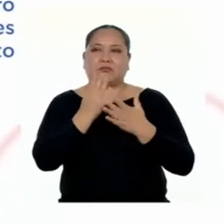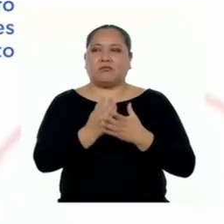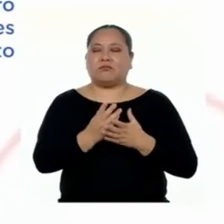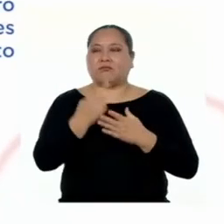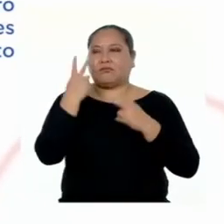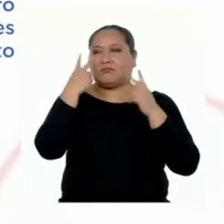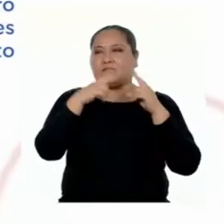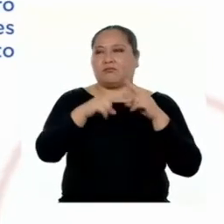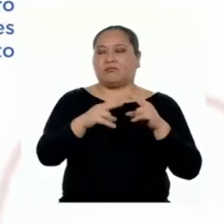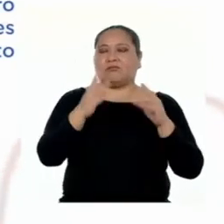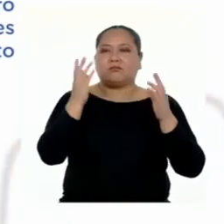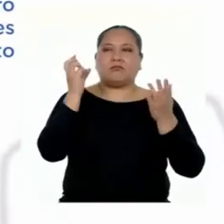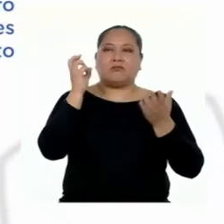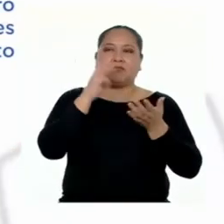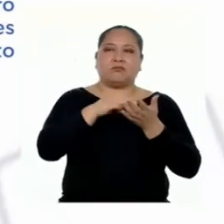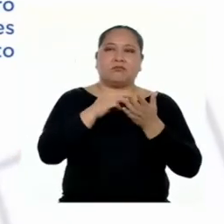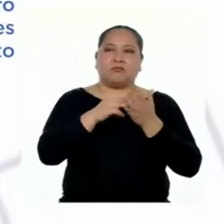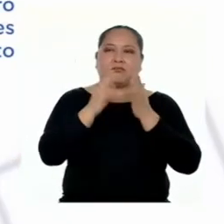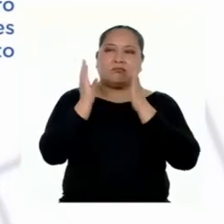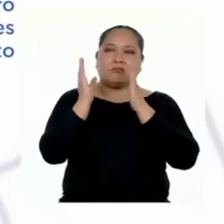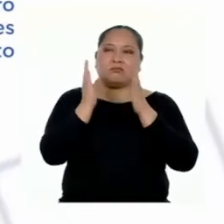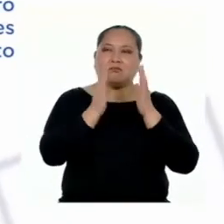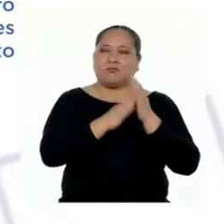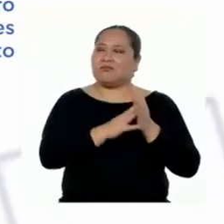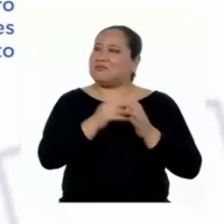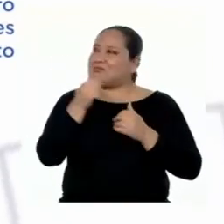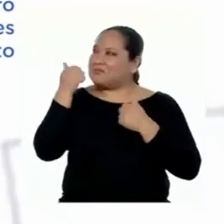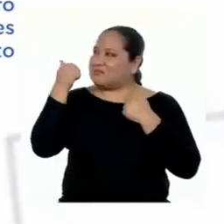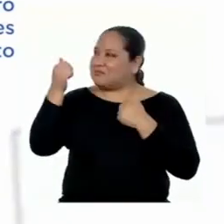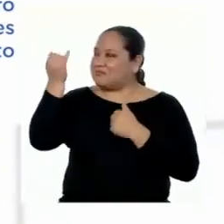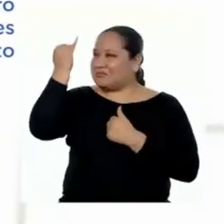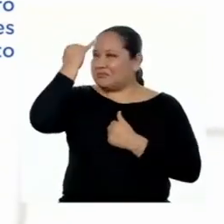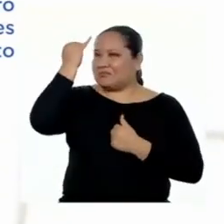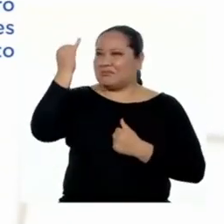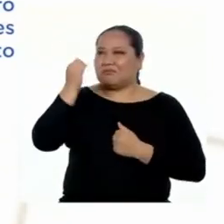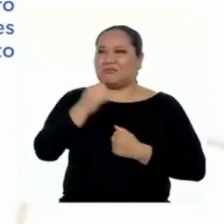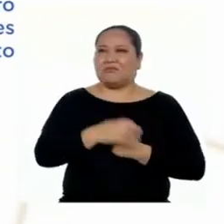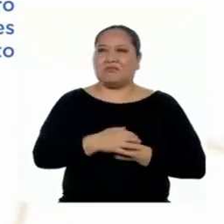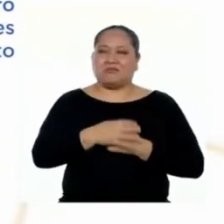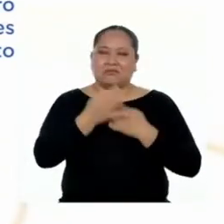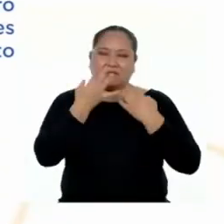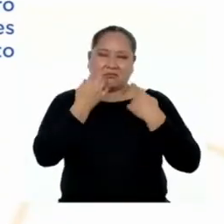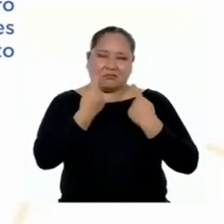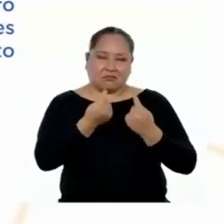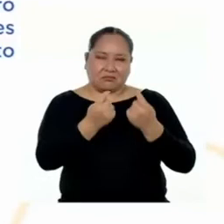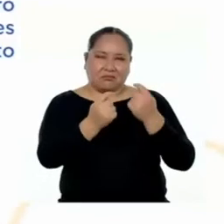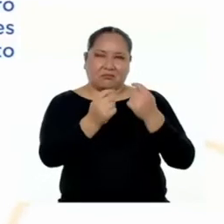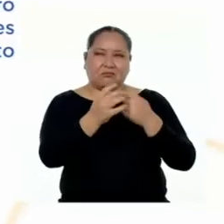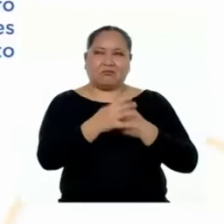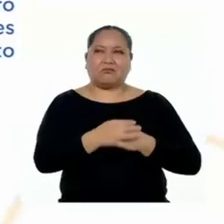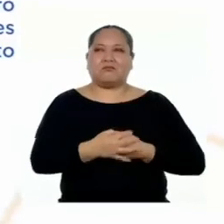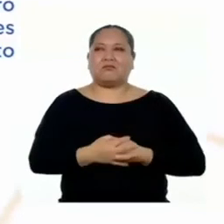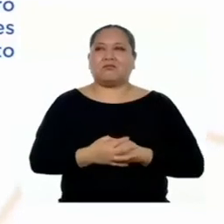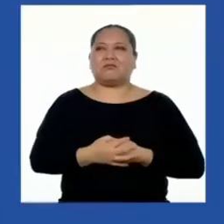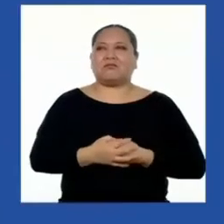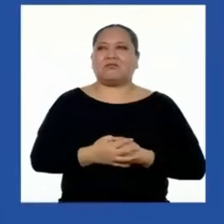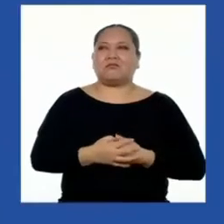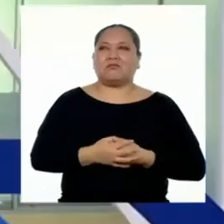se vea más ordenado. ¡Qué buena sugerencia, profesora! Voy a intentarlo.